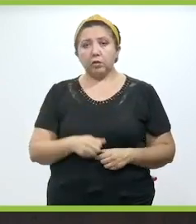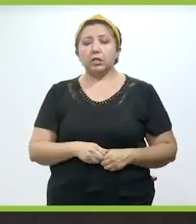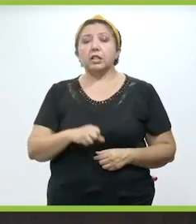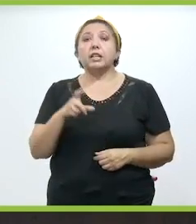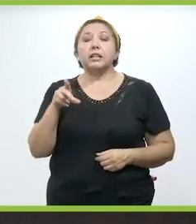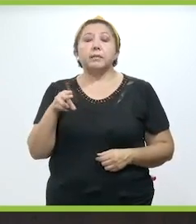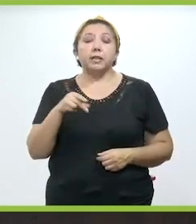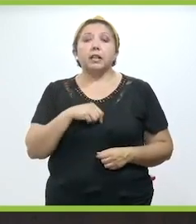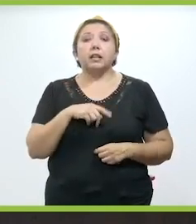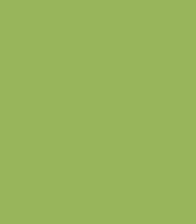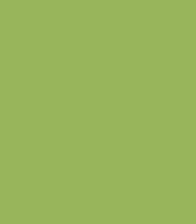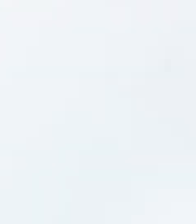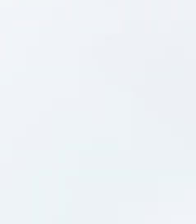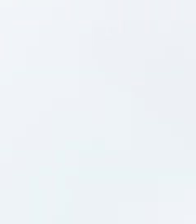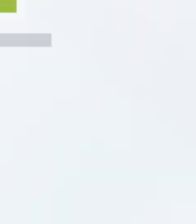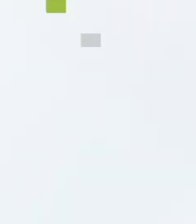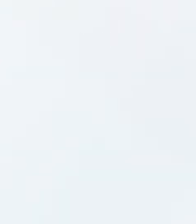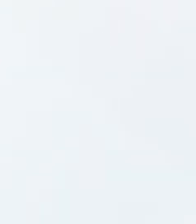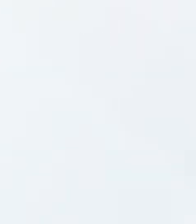de la Secretaría de Seguridad Pública.